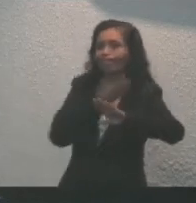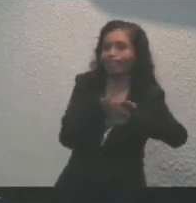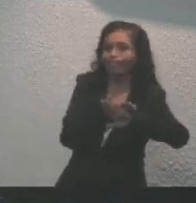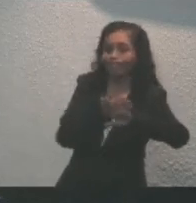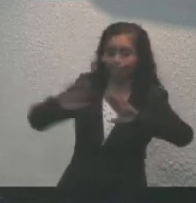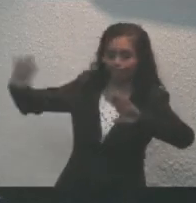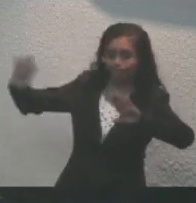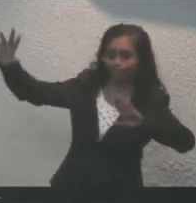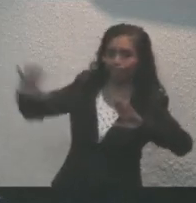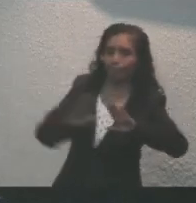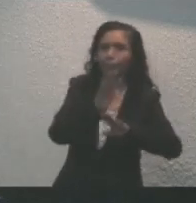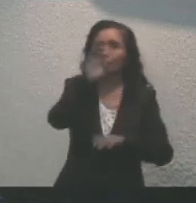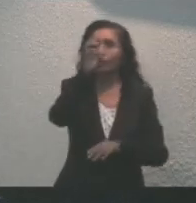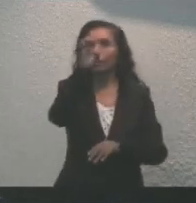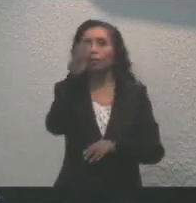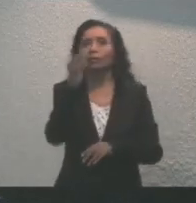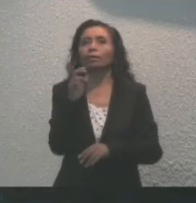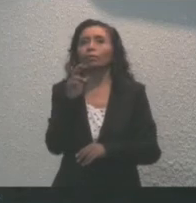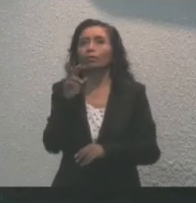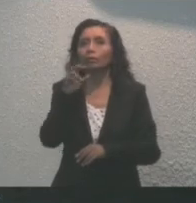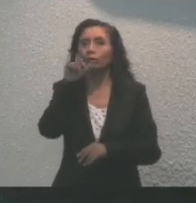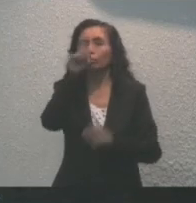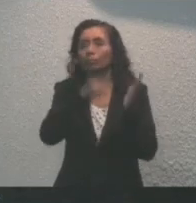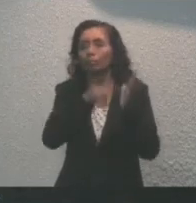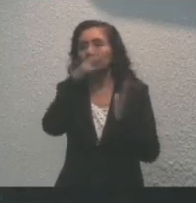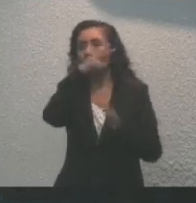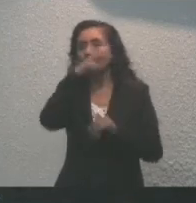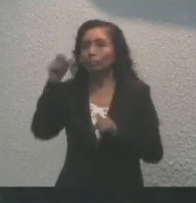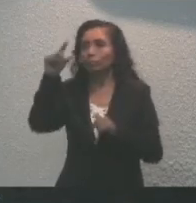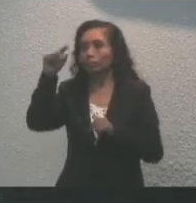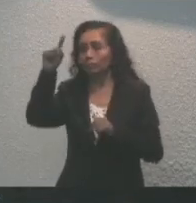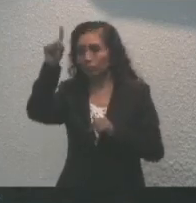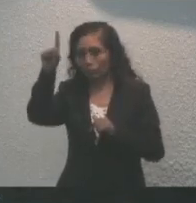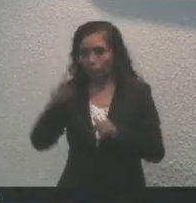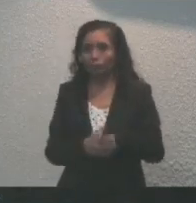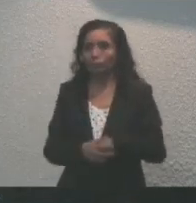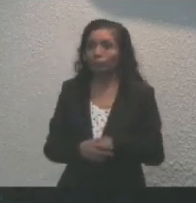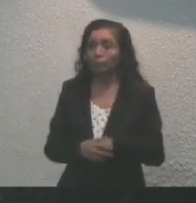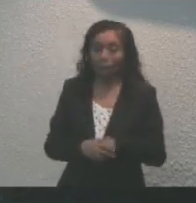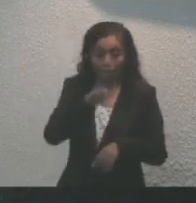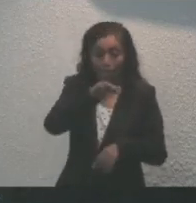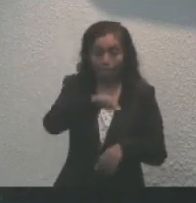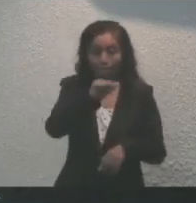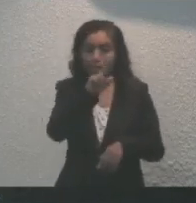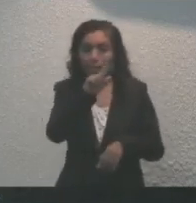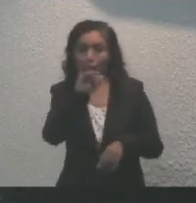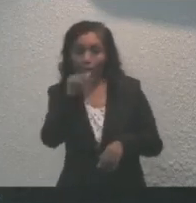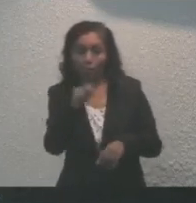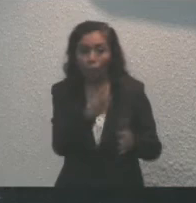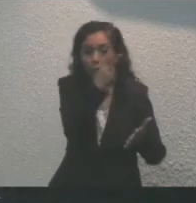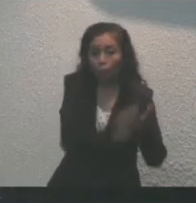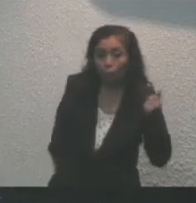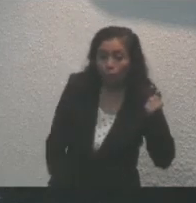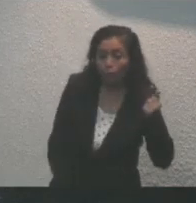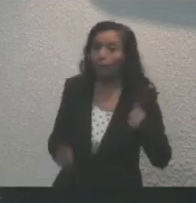en enero de 1871. María pudo huir, pero su hijo fue